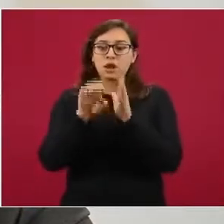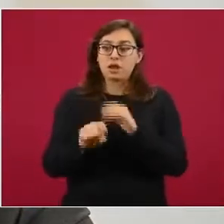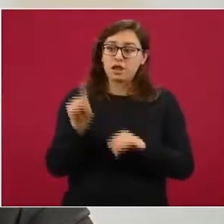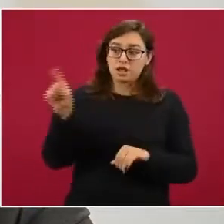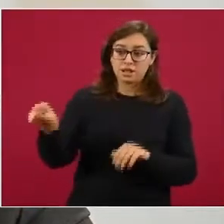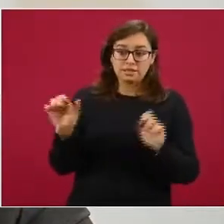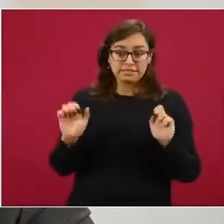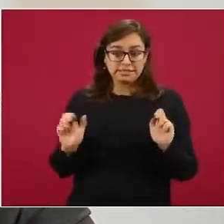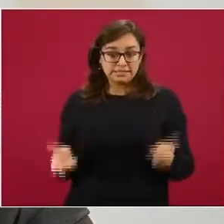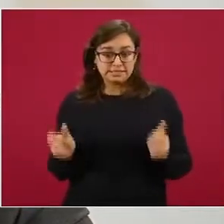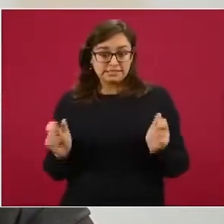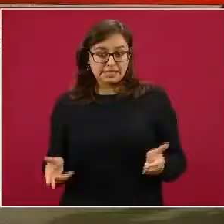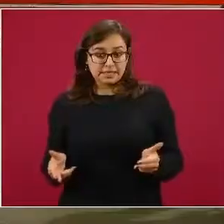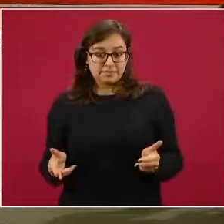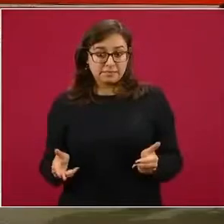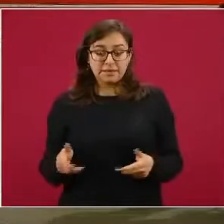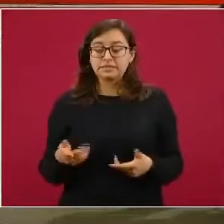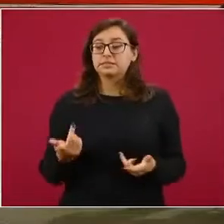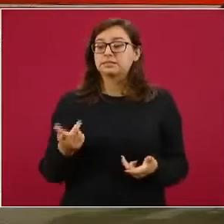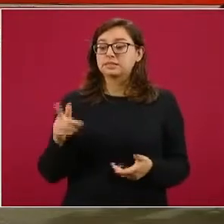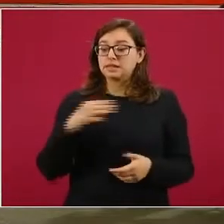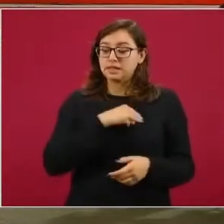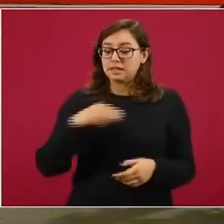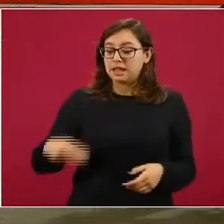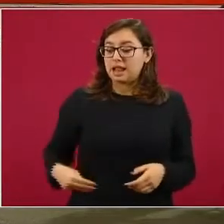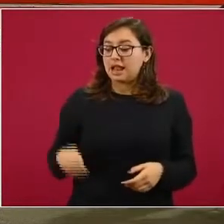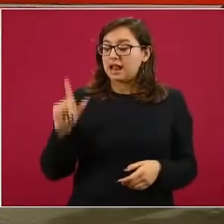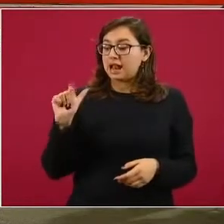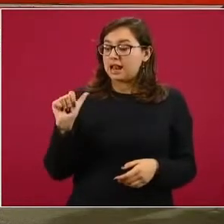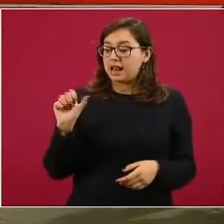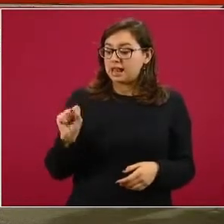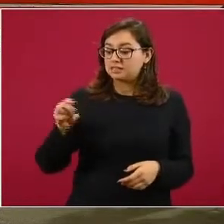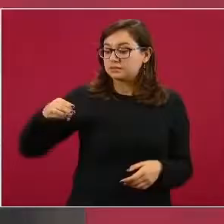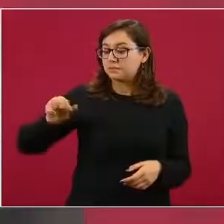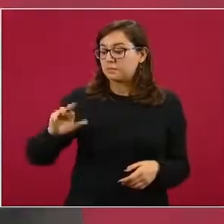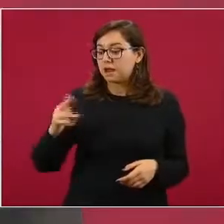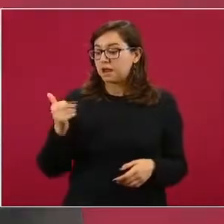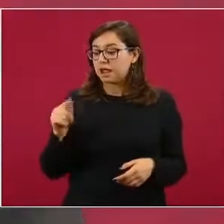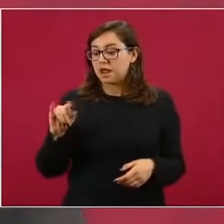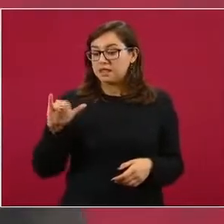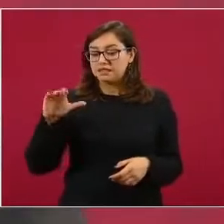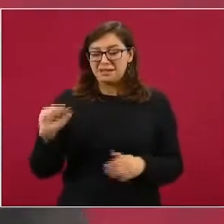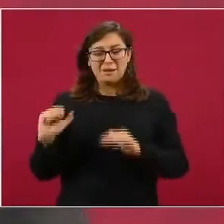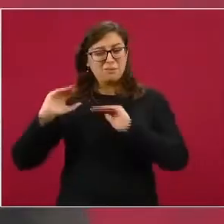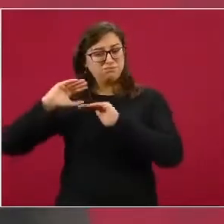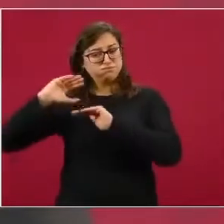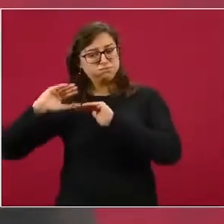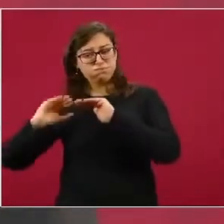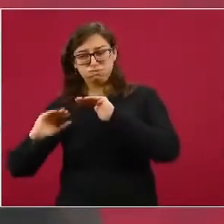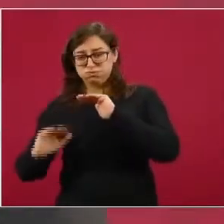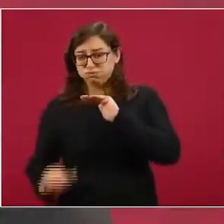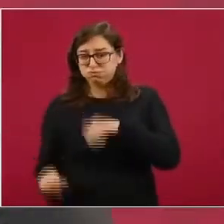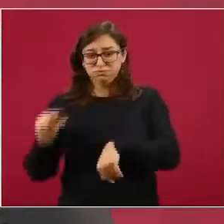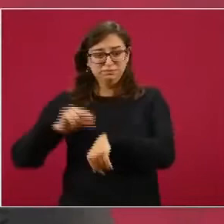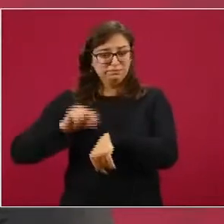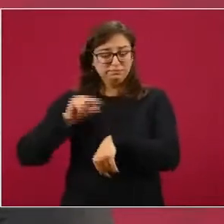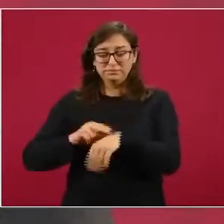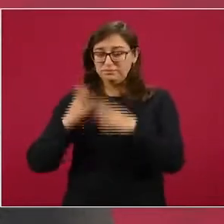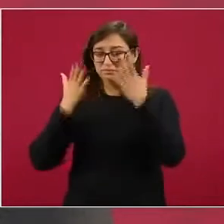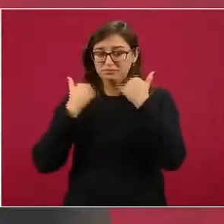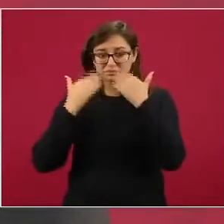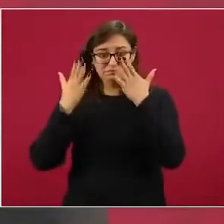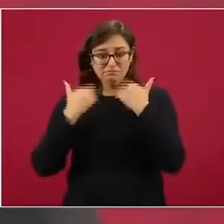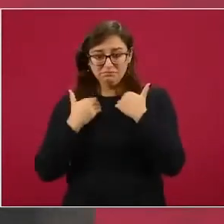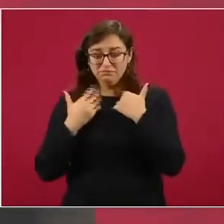por ejemplo, tiene 14 veces menos médicos que la Ciudad de México, y así lo encontramos en nuestra amplia